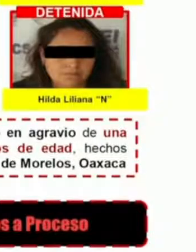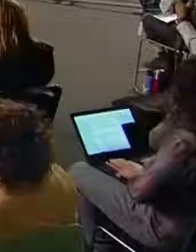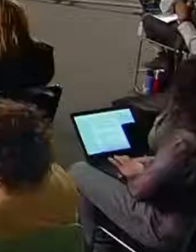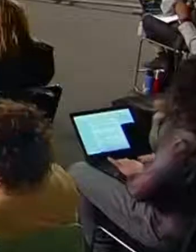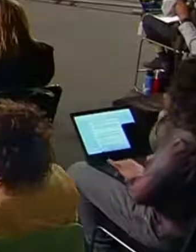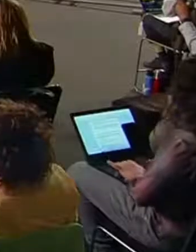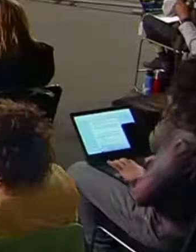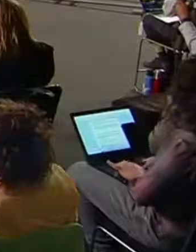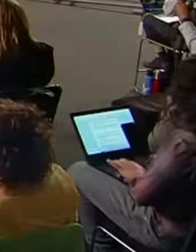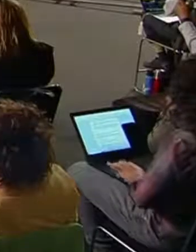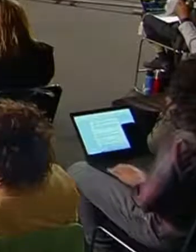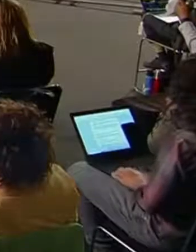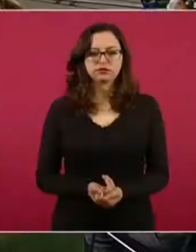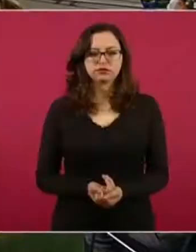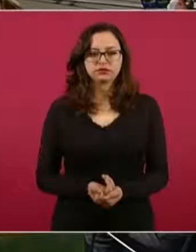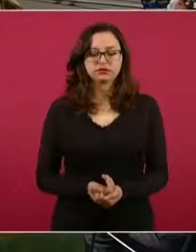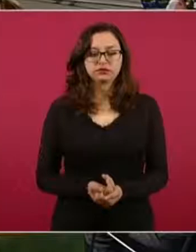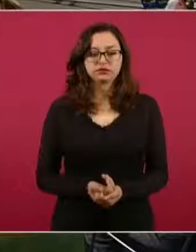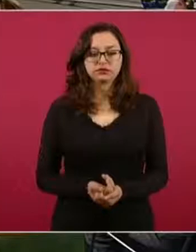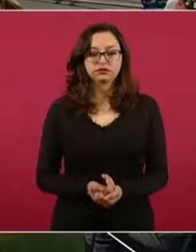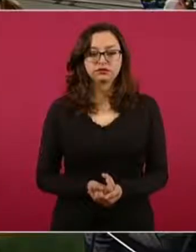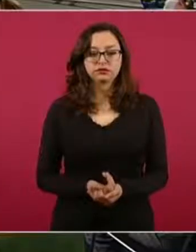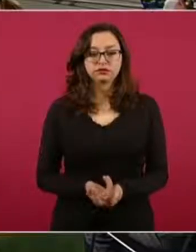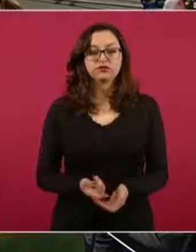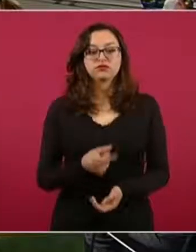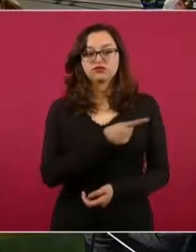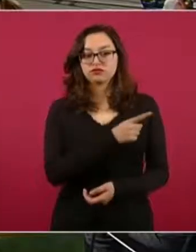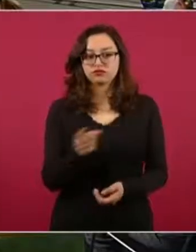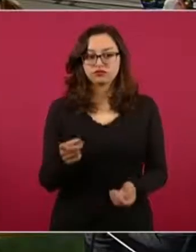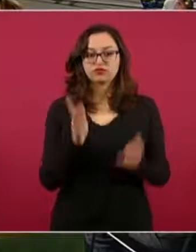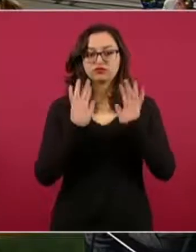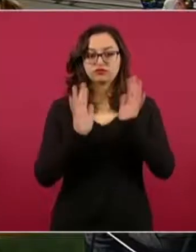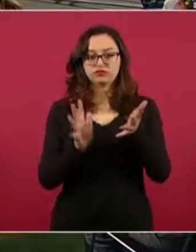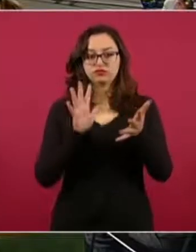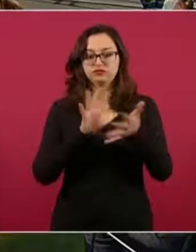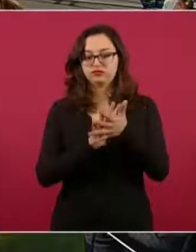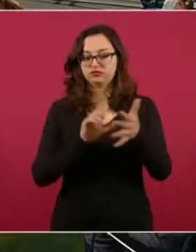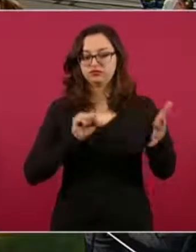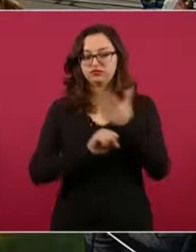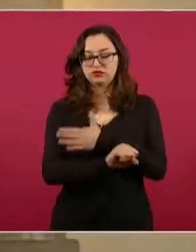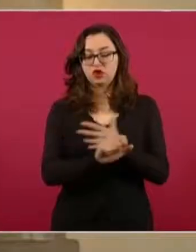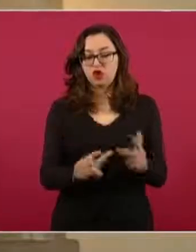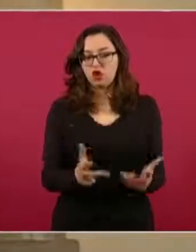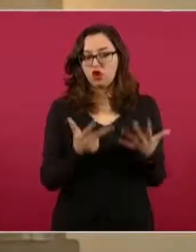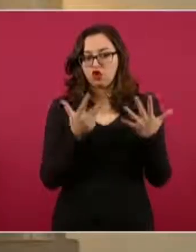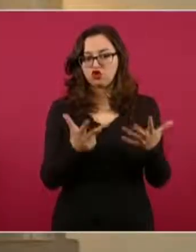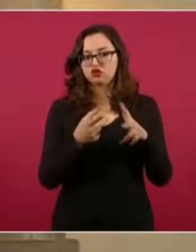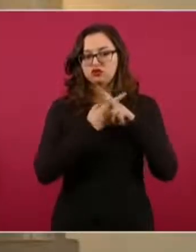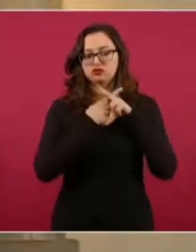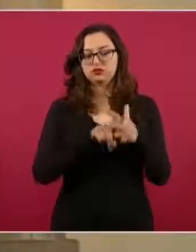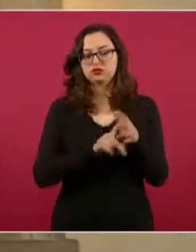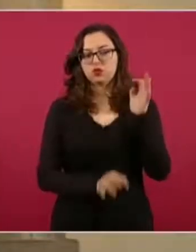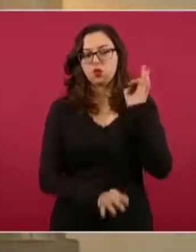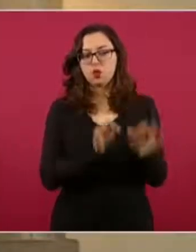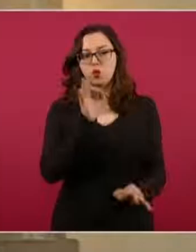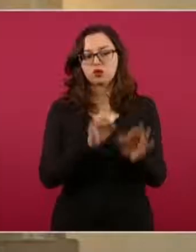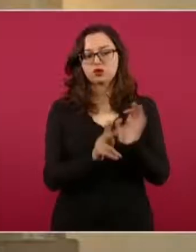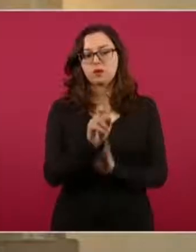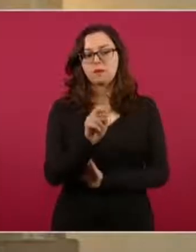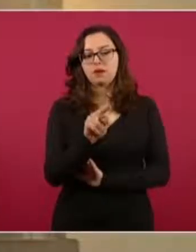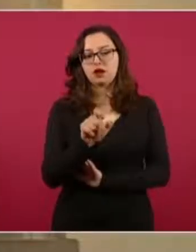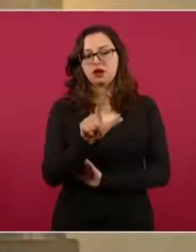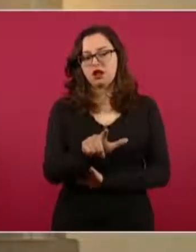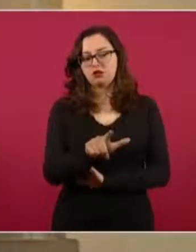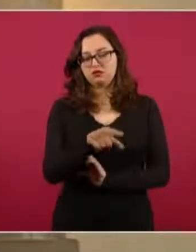Ya se les vinculó a todos, a los ocho, a proceso penal por el delito